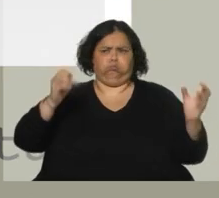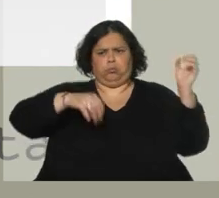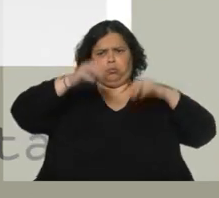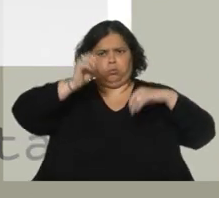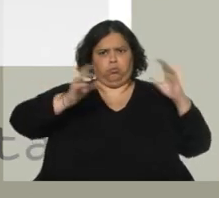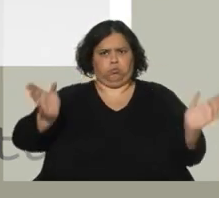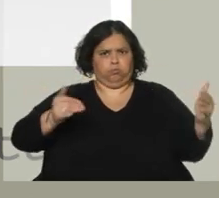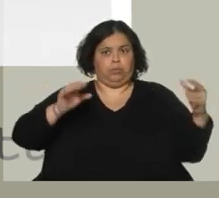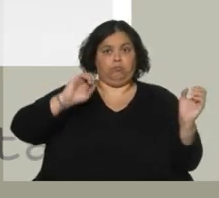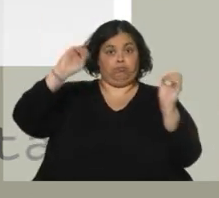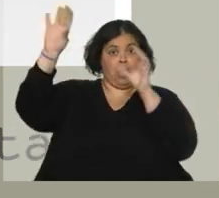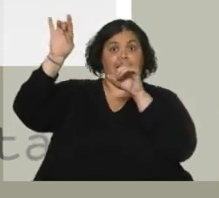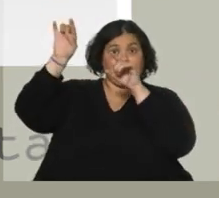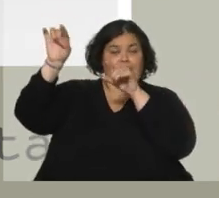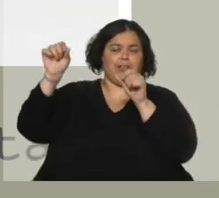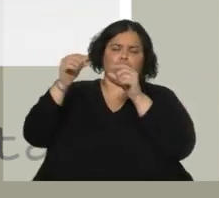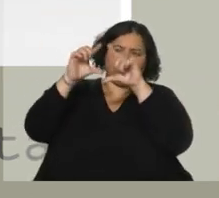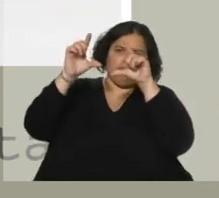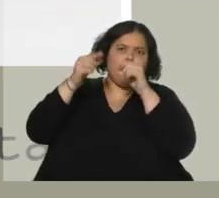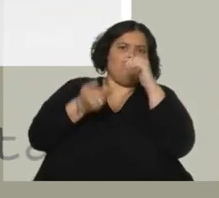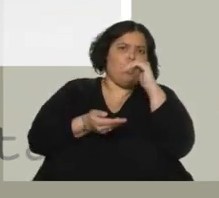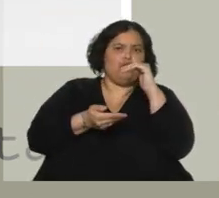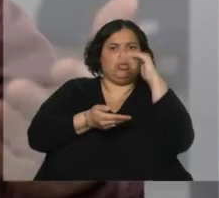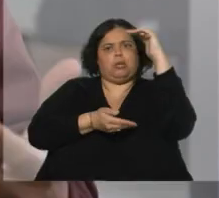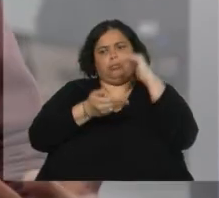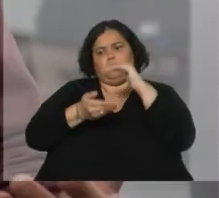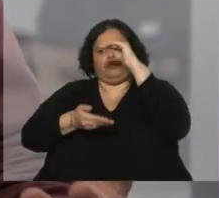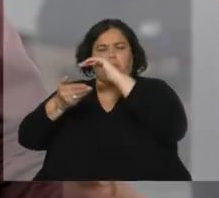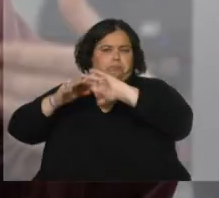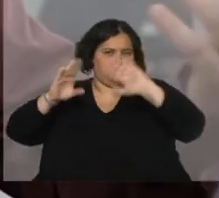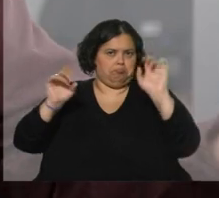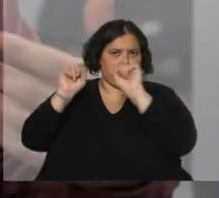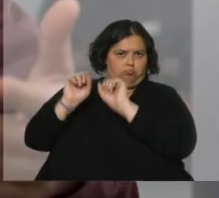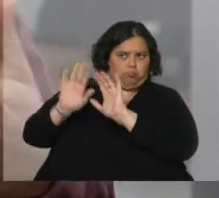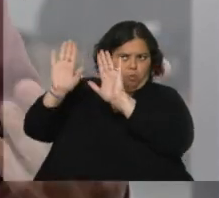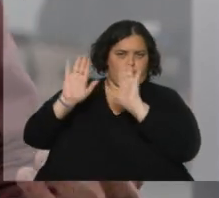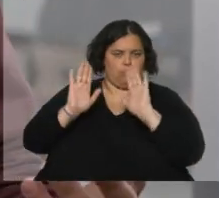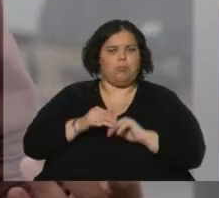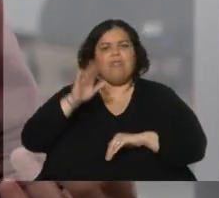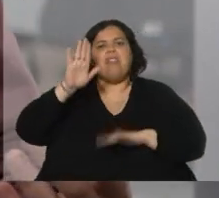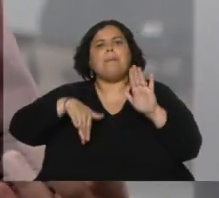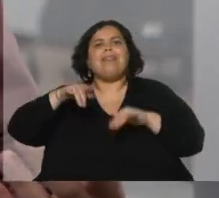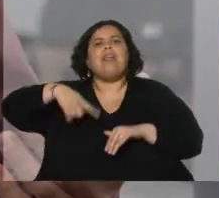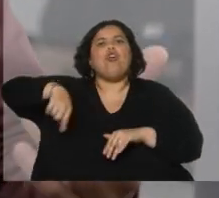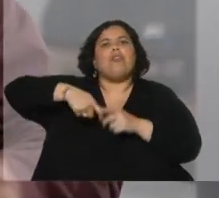a granel y ellos se realizan el empaque final en bolsitas de 10 gramos, 50 gramos, 100 gramos, dependiendo a la farmacia o hacia dónde va a ir.